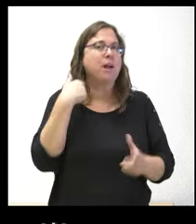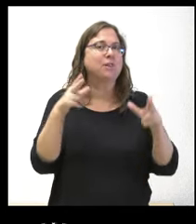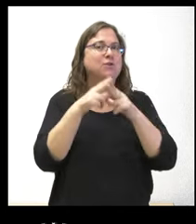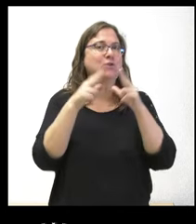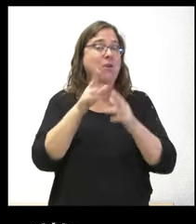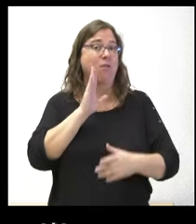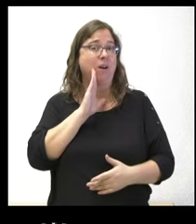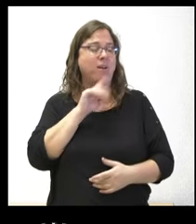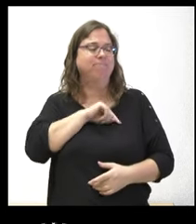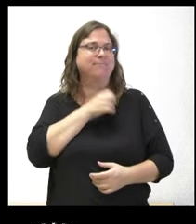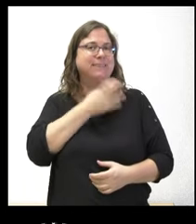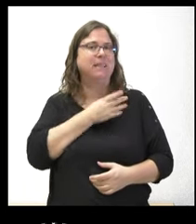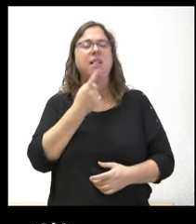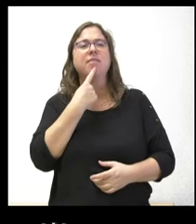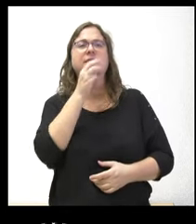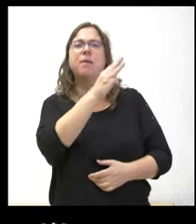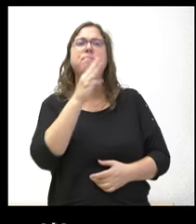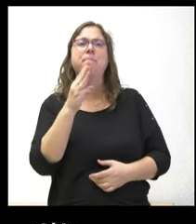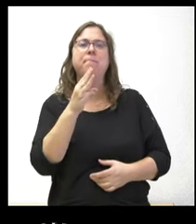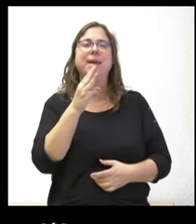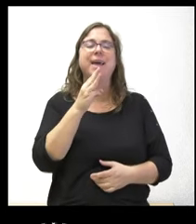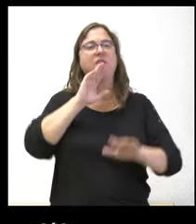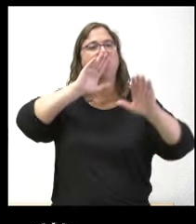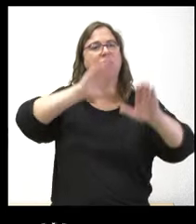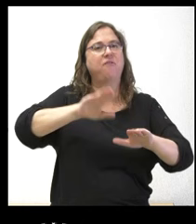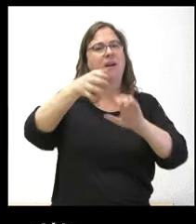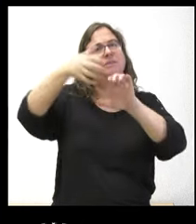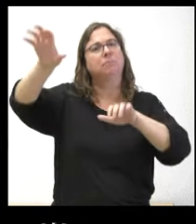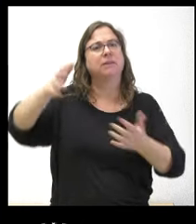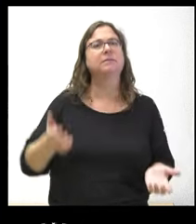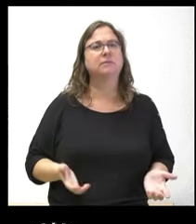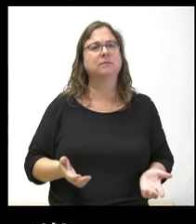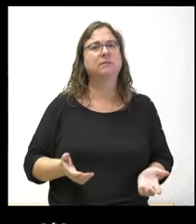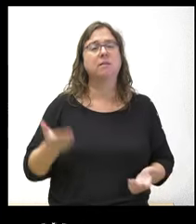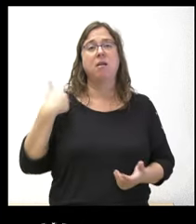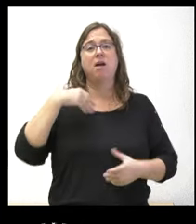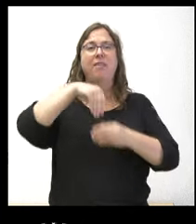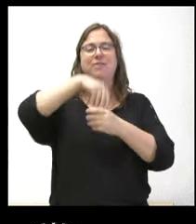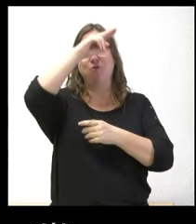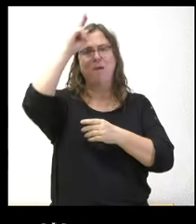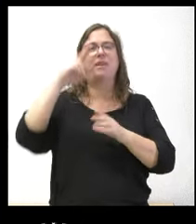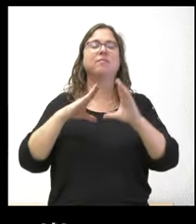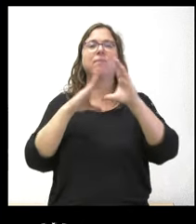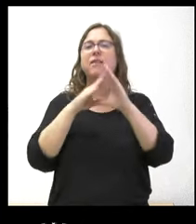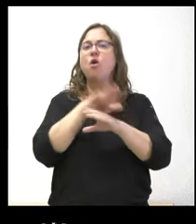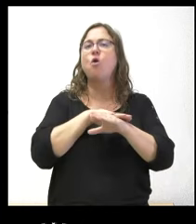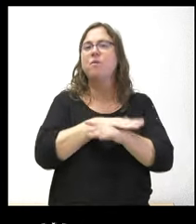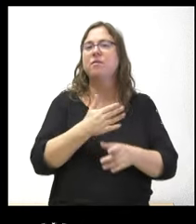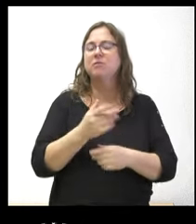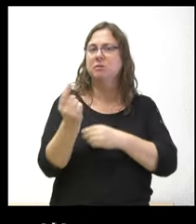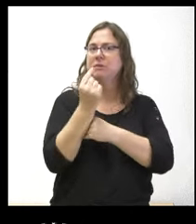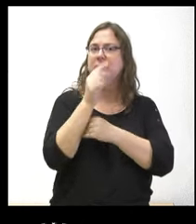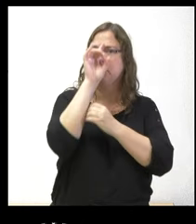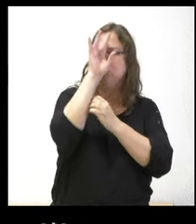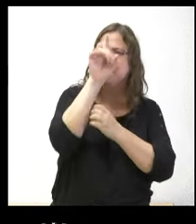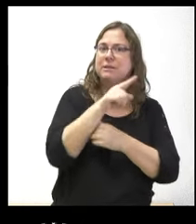de gobierno acusando al Partido Popular de favorecer al separatismo cuando gobernaban en Madrid no sé si esa crítica le sorprendió